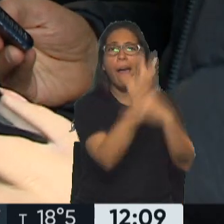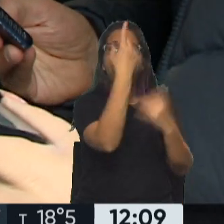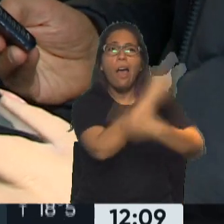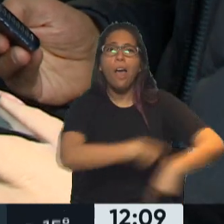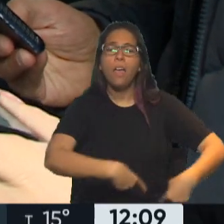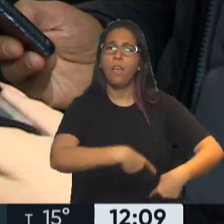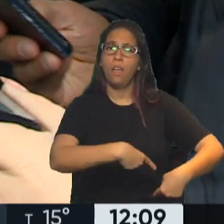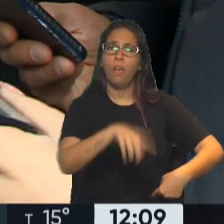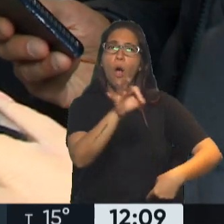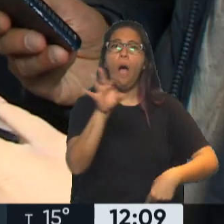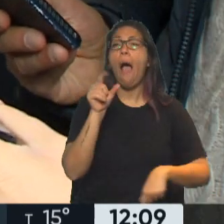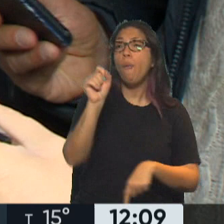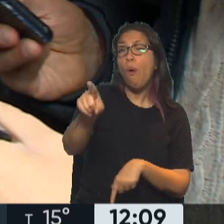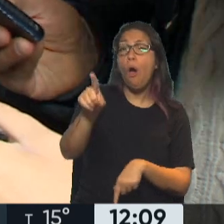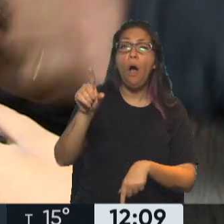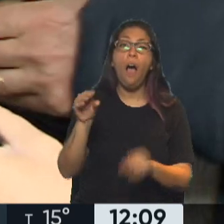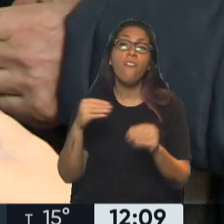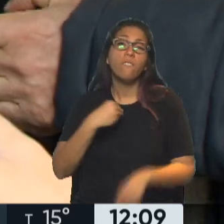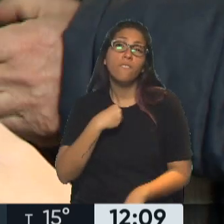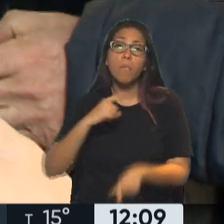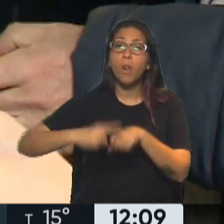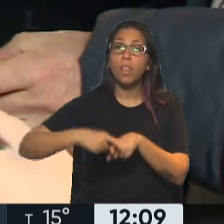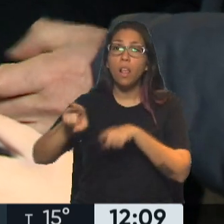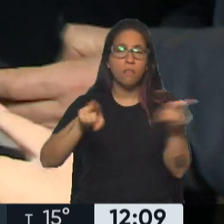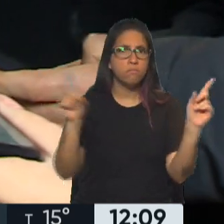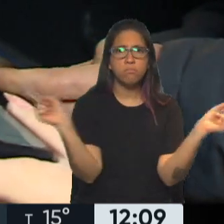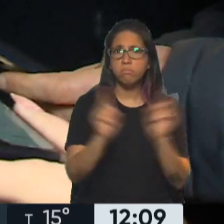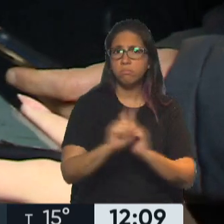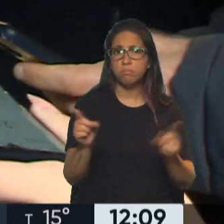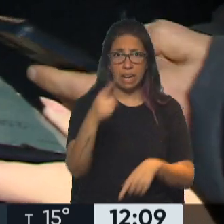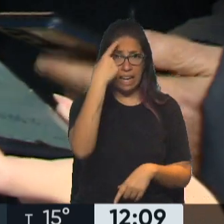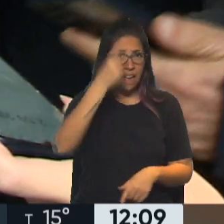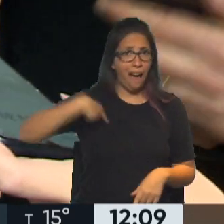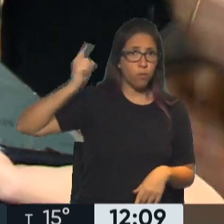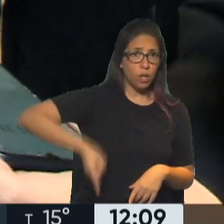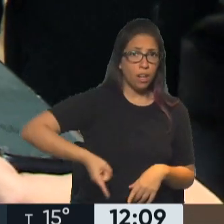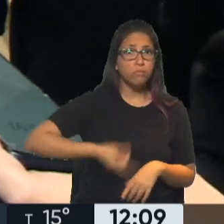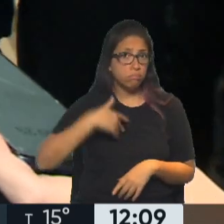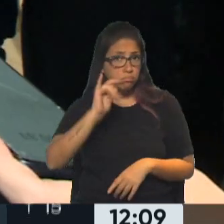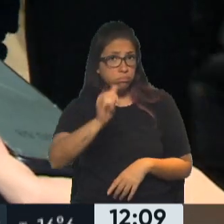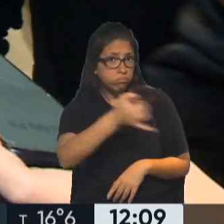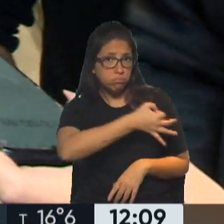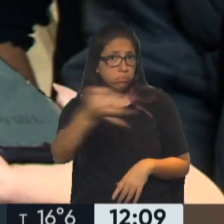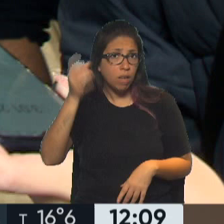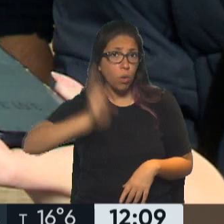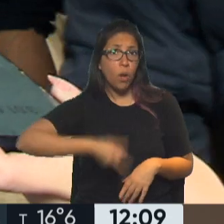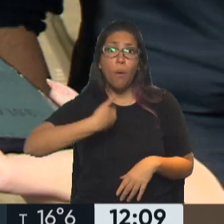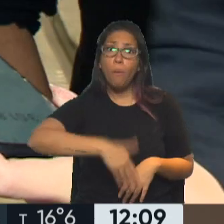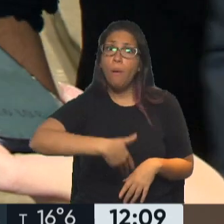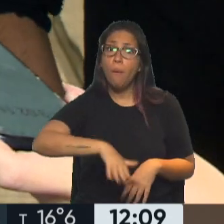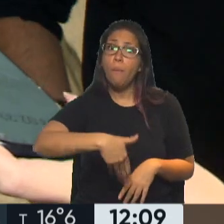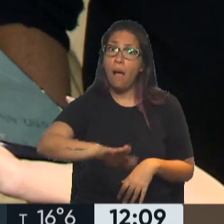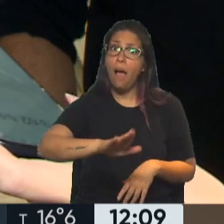a partidos políticos, creo que esto no conduce a ¿Están actitudes autoritarias esas? Absolutamente autoritarias. Vamos, evidentemente,